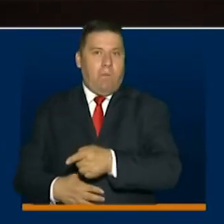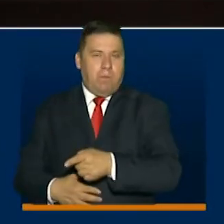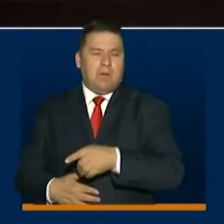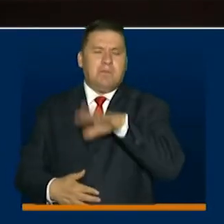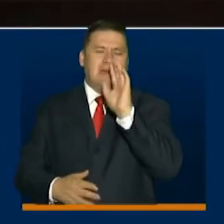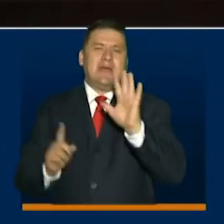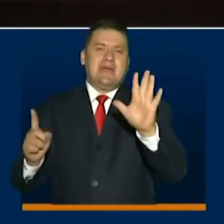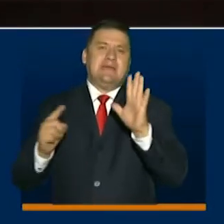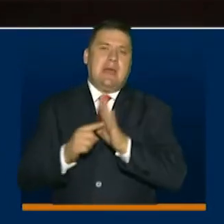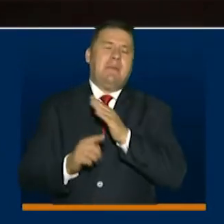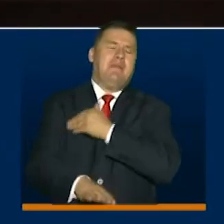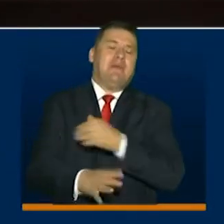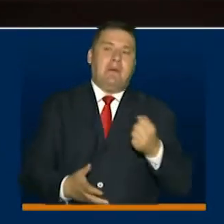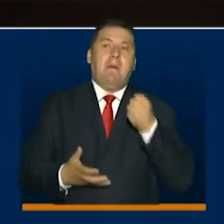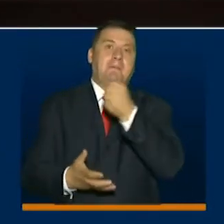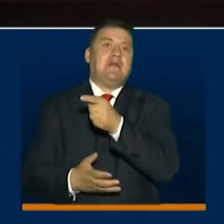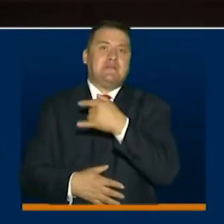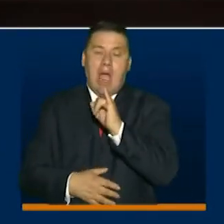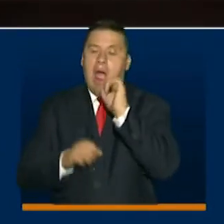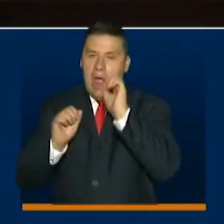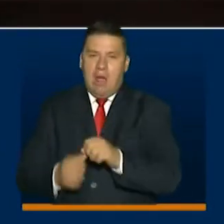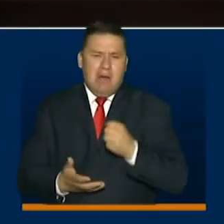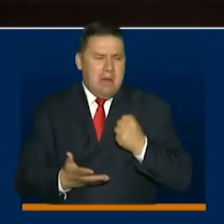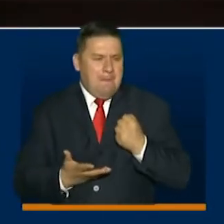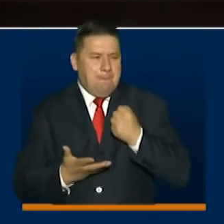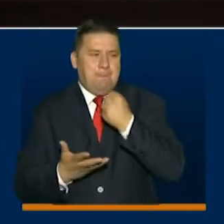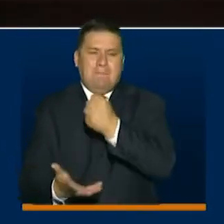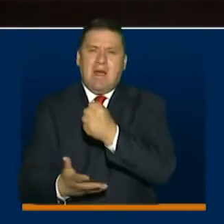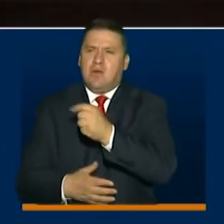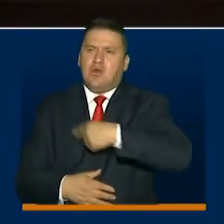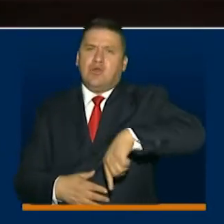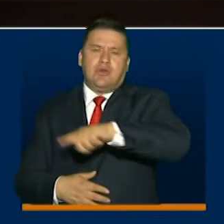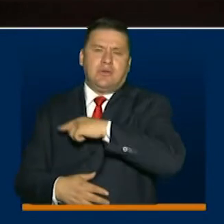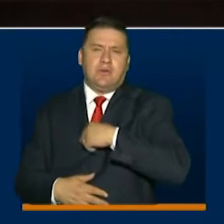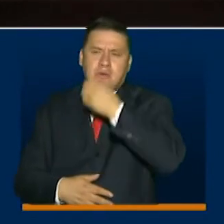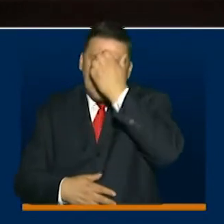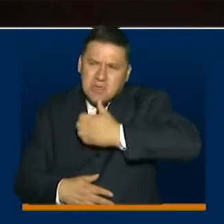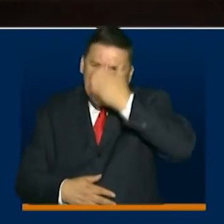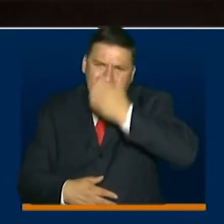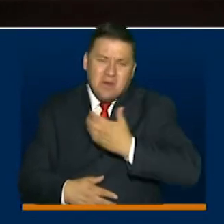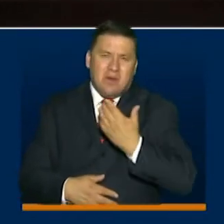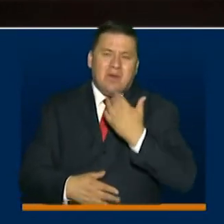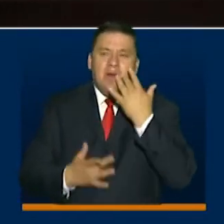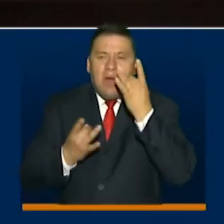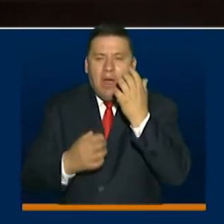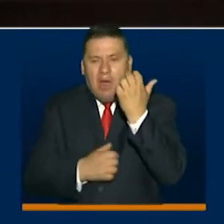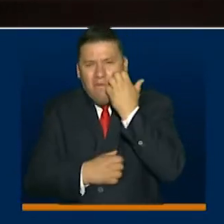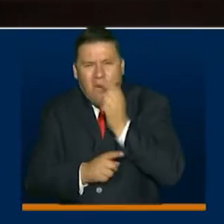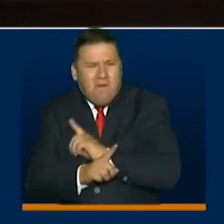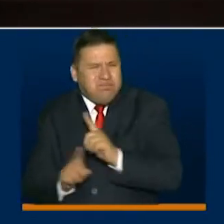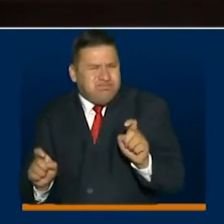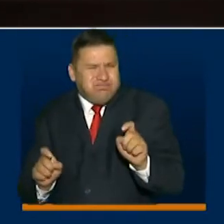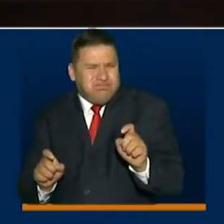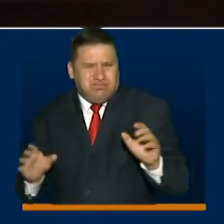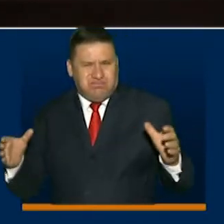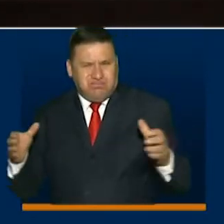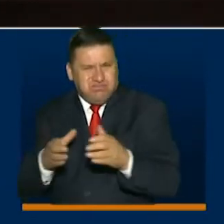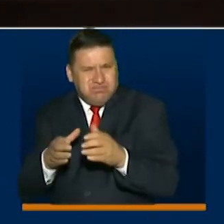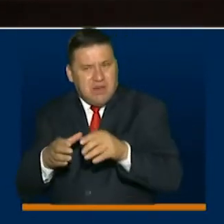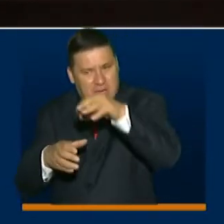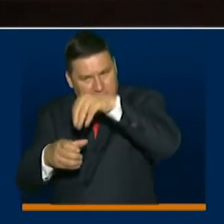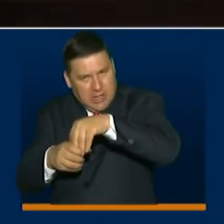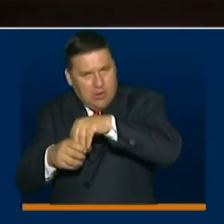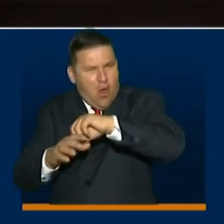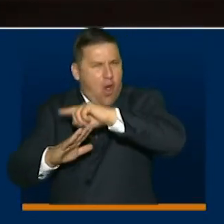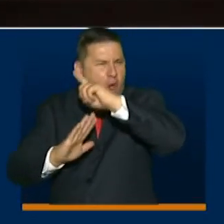Más de 6 mil millones de pesos que serán invertidos para que todos los exámenes de alta complejidad, los equipos robustos